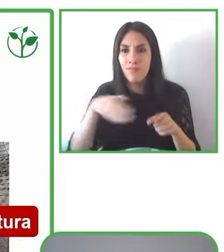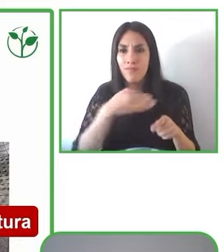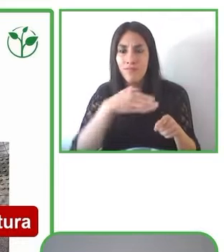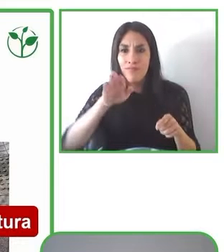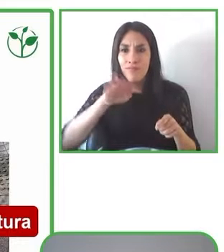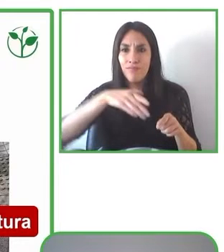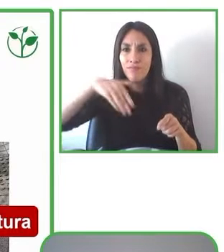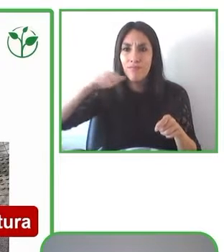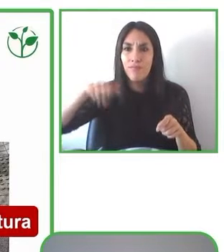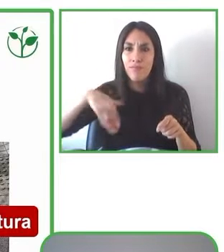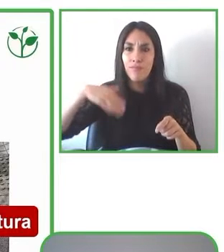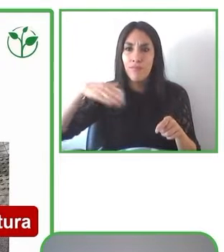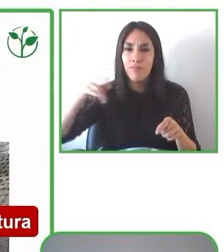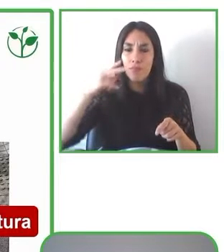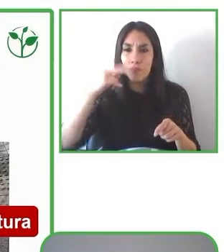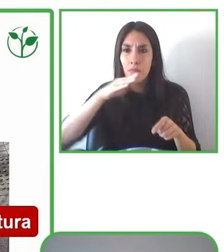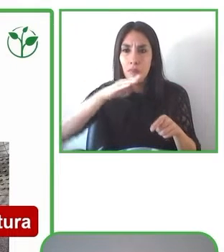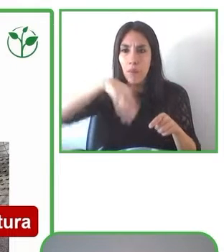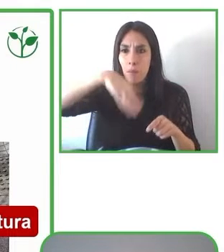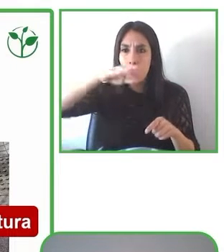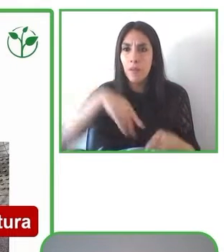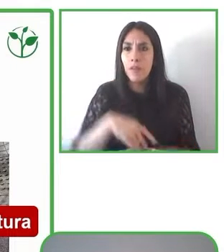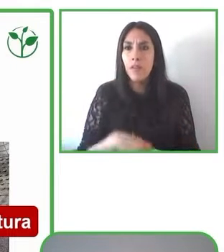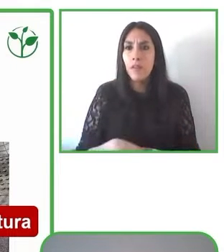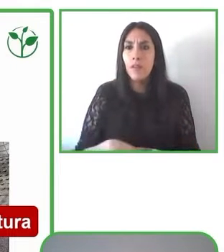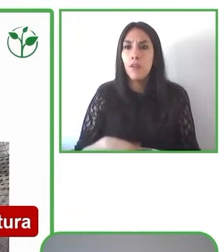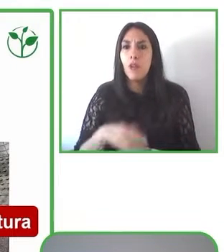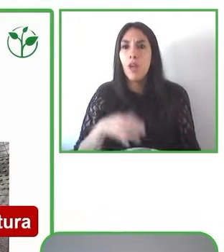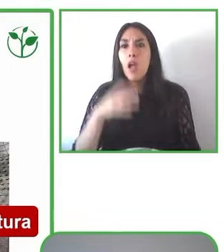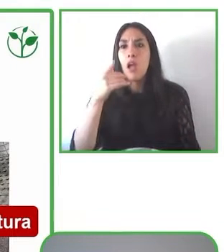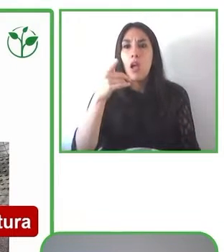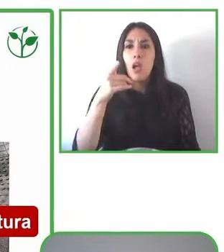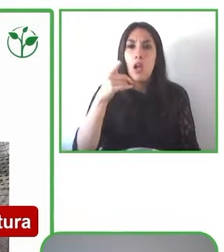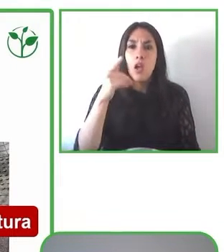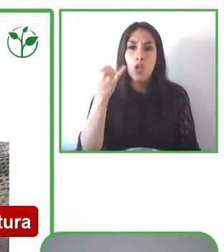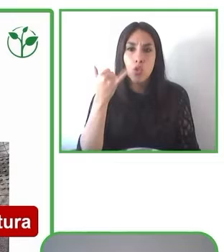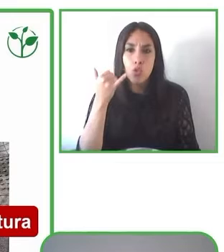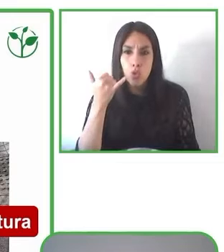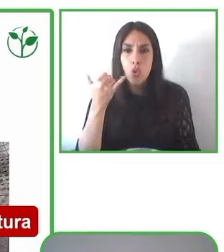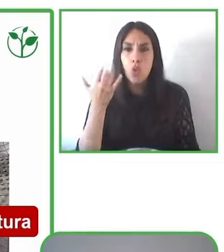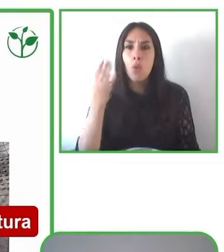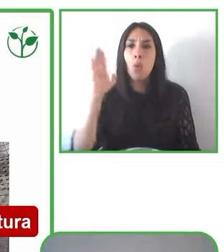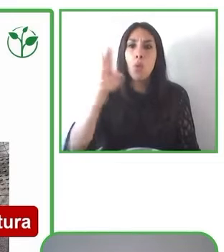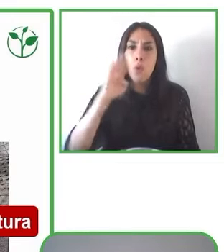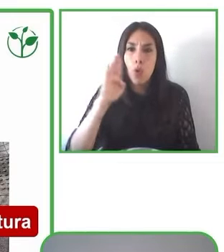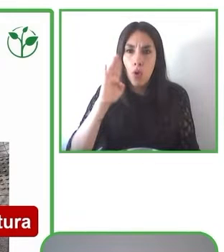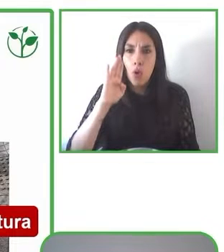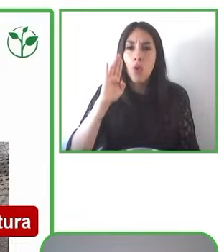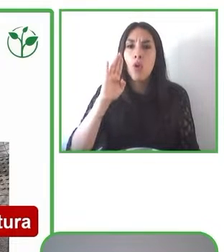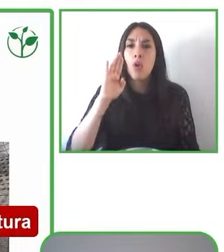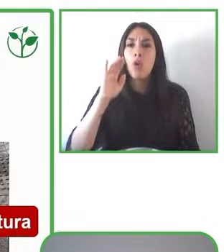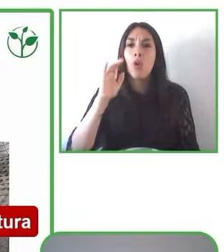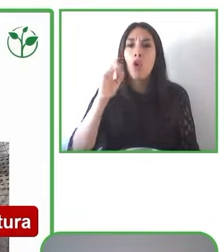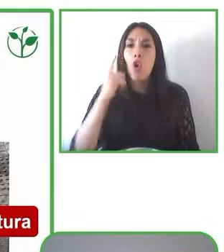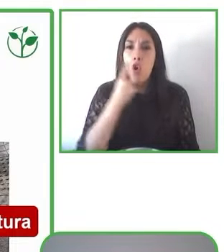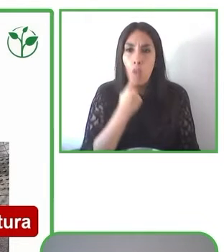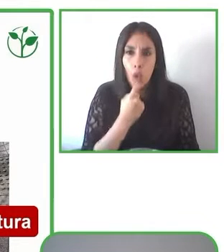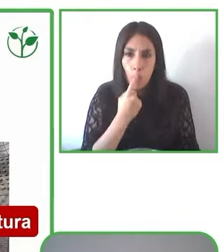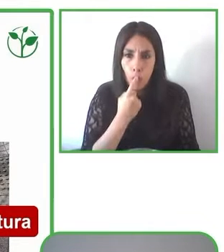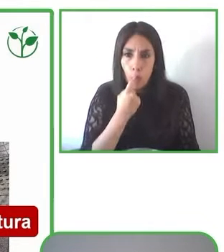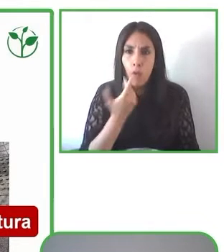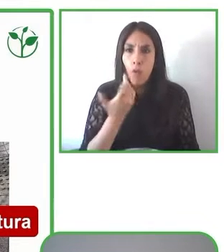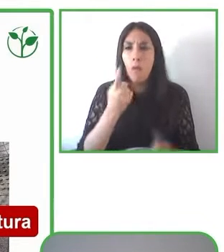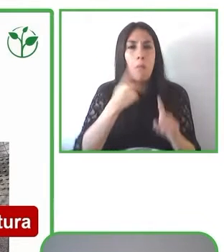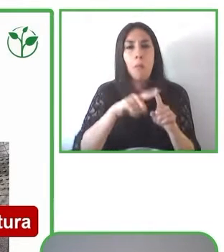Finalmente confunde a una persona con discapacidad cognitiva y visual. También vemos